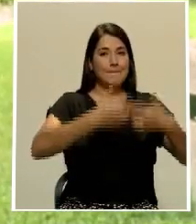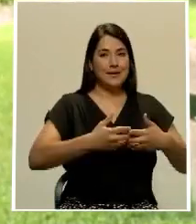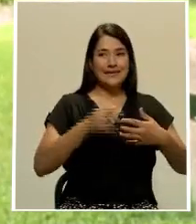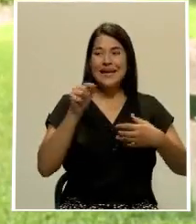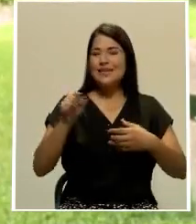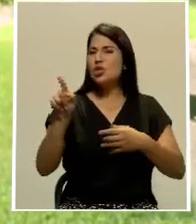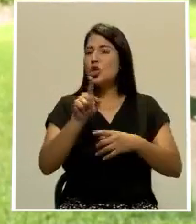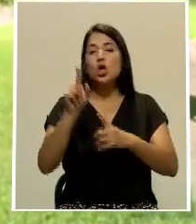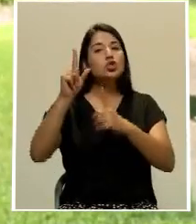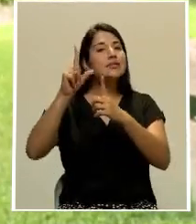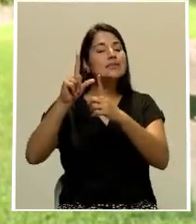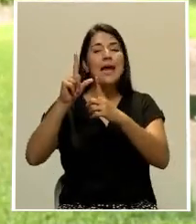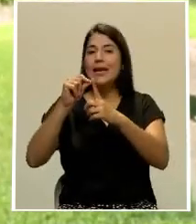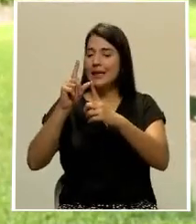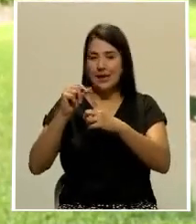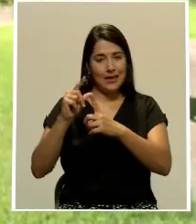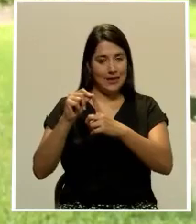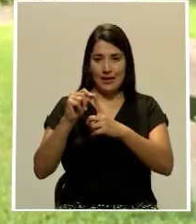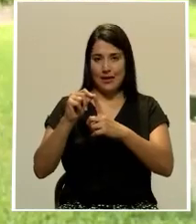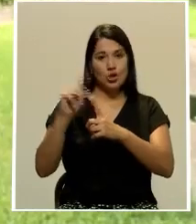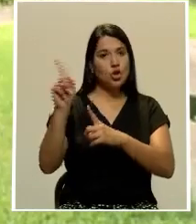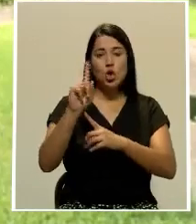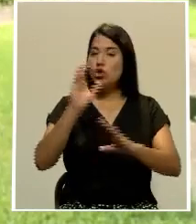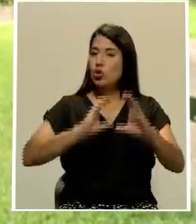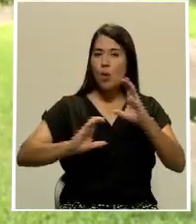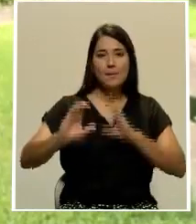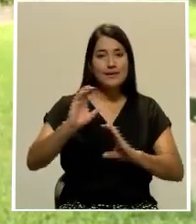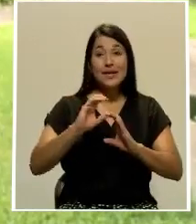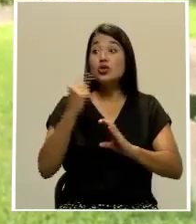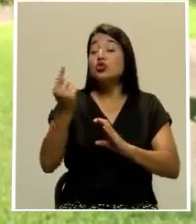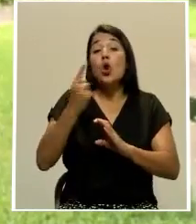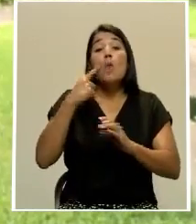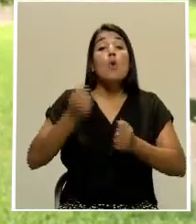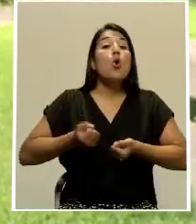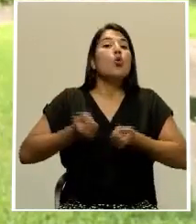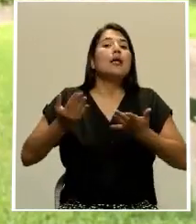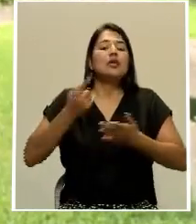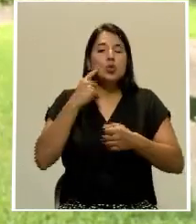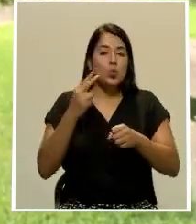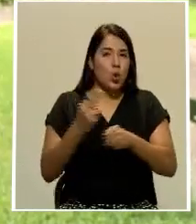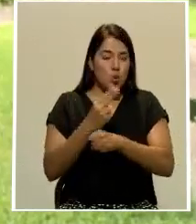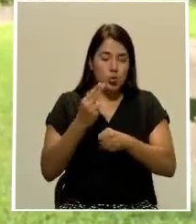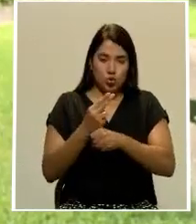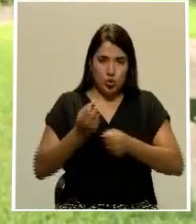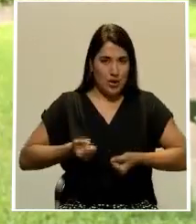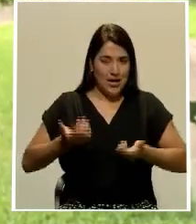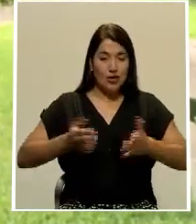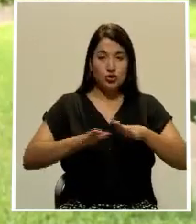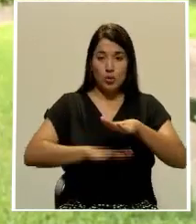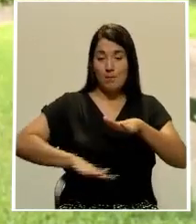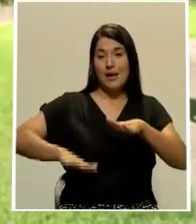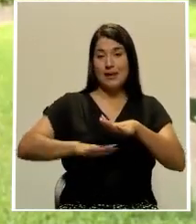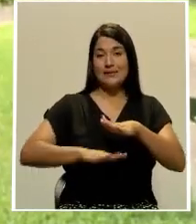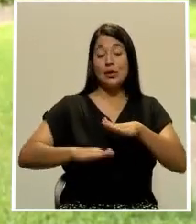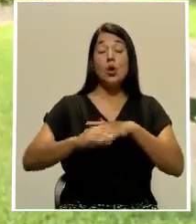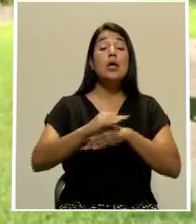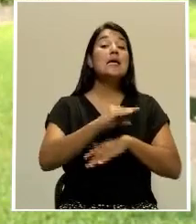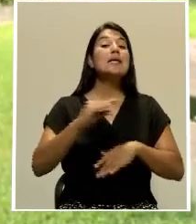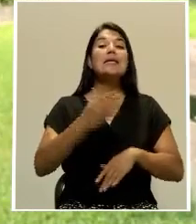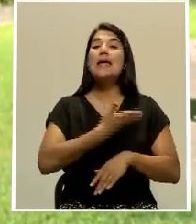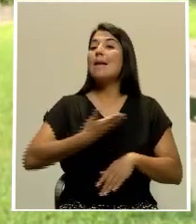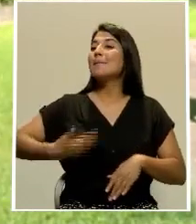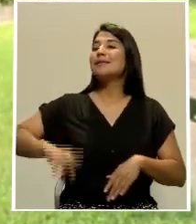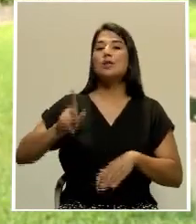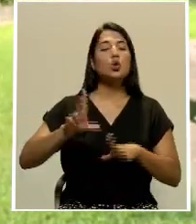Y precisamente, para que no se diga de ningún modo que el señor presidente está recibiendo una donación